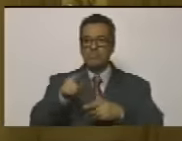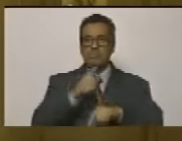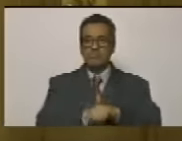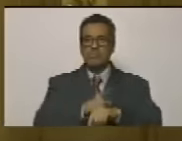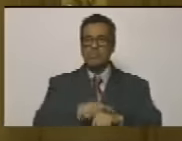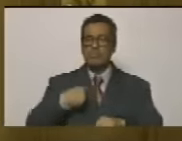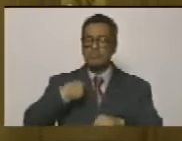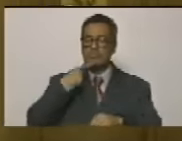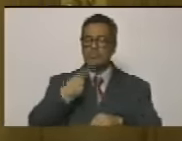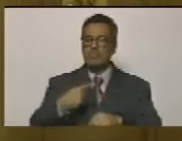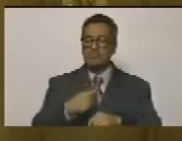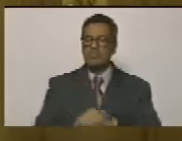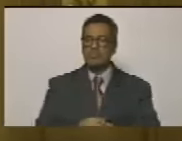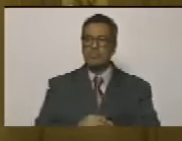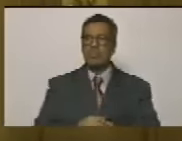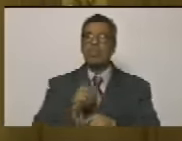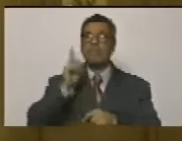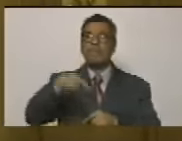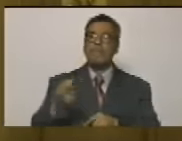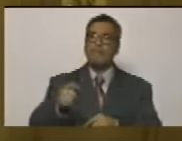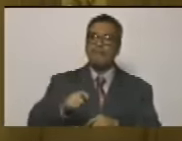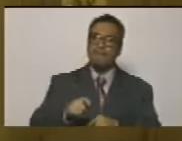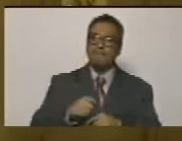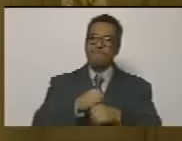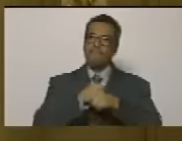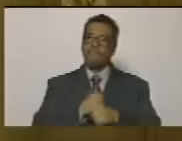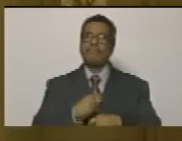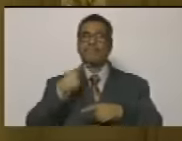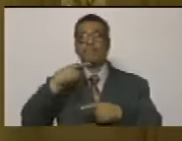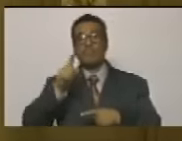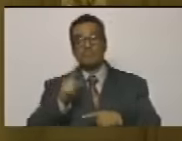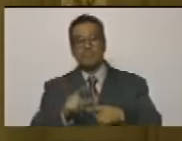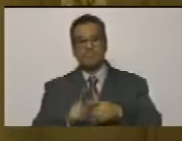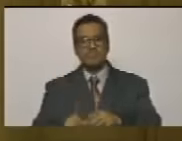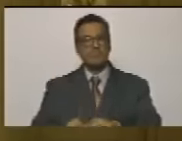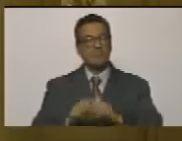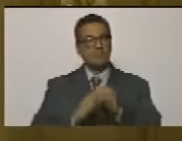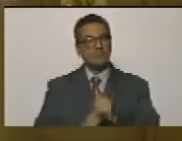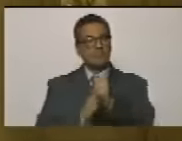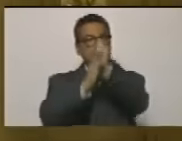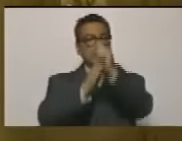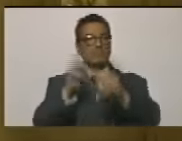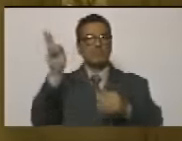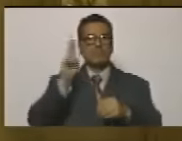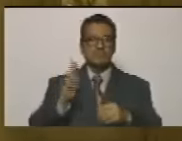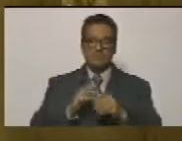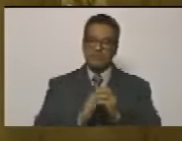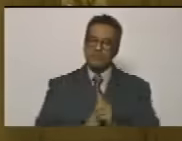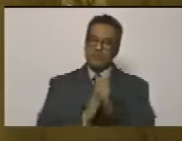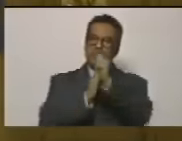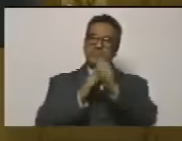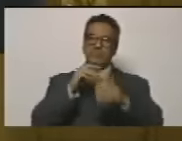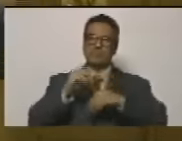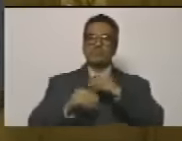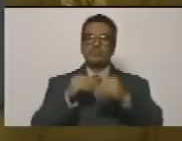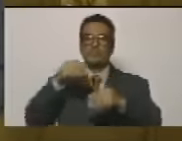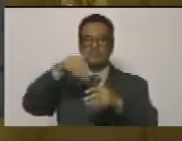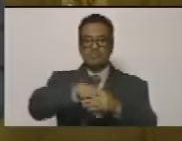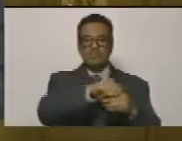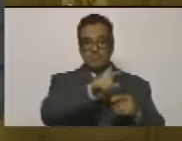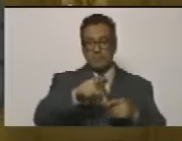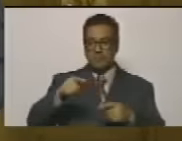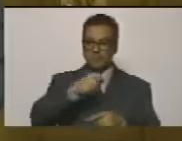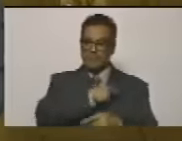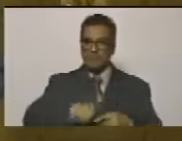momento digo además aspirantes a ser líderes de la república, aspirantes a ser candidatos y